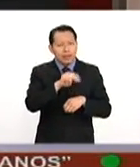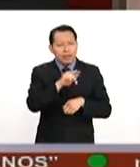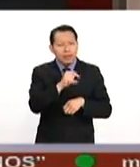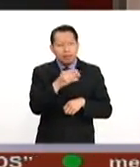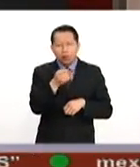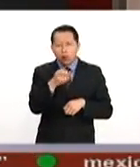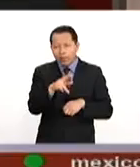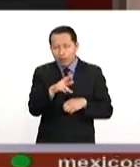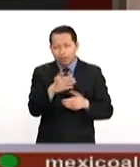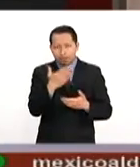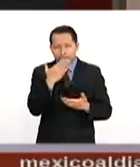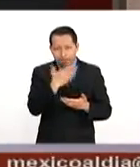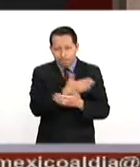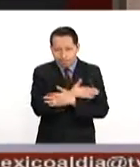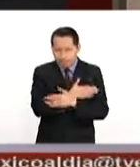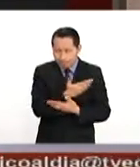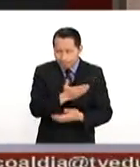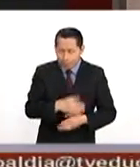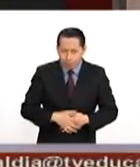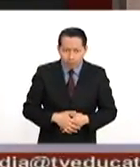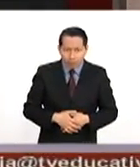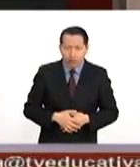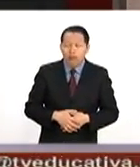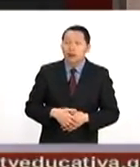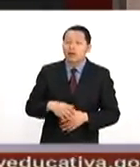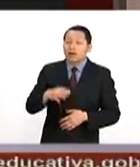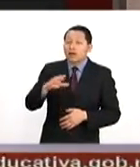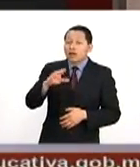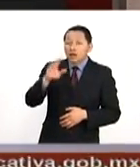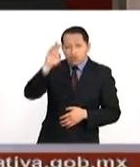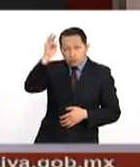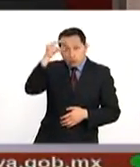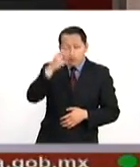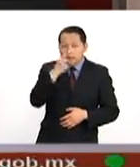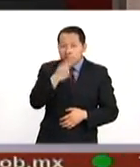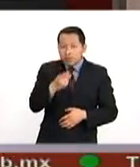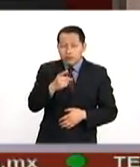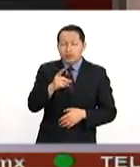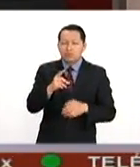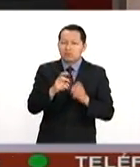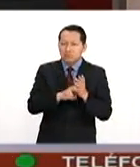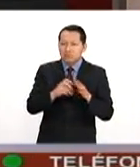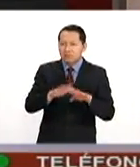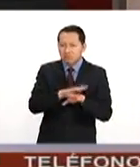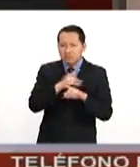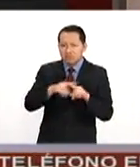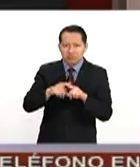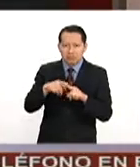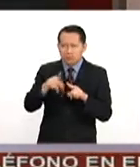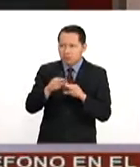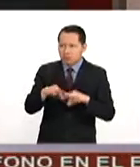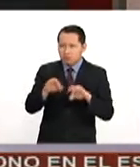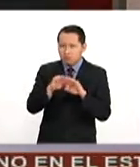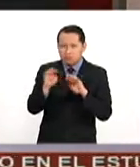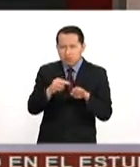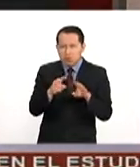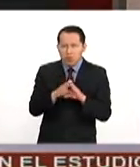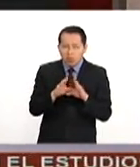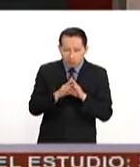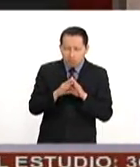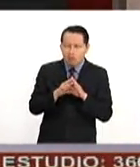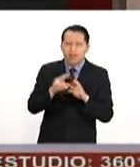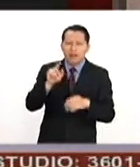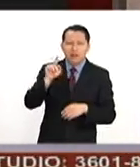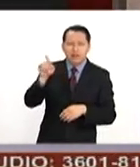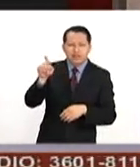reforma migratoria, dice Trump, sí, pero basada en los méritos. ¿Cómo fue tomado el discurso del presidente